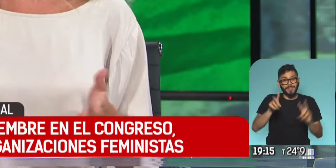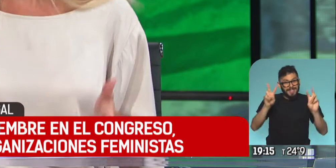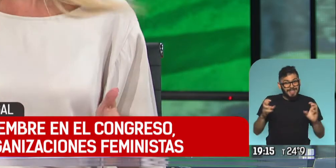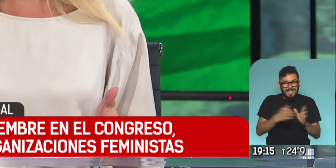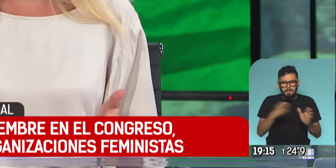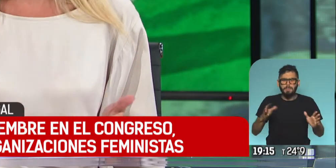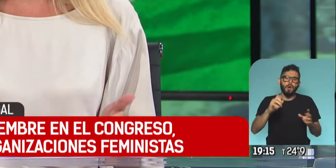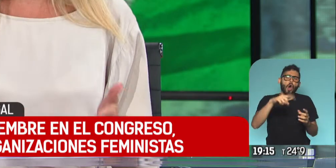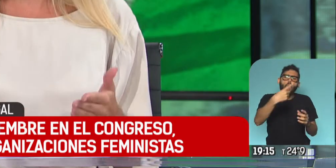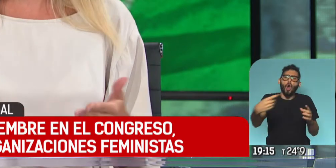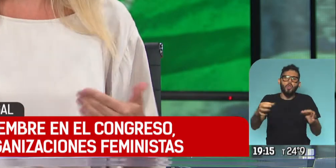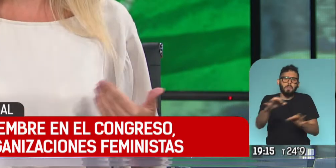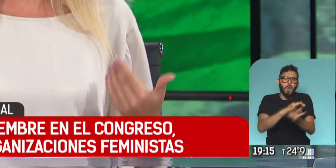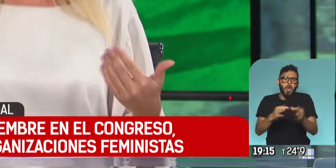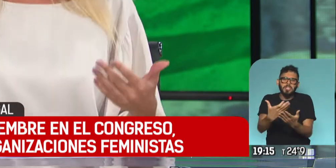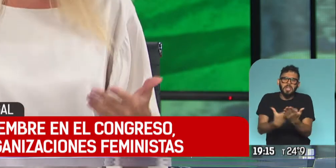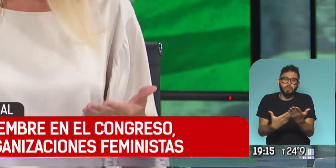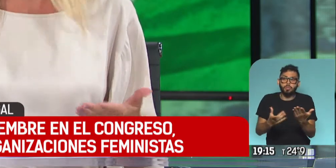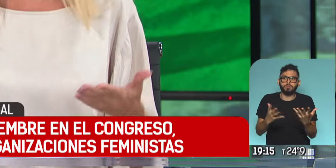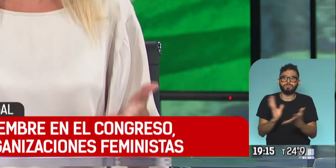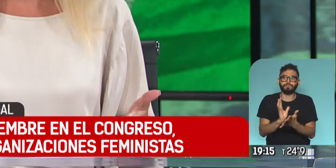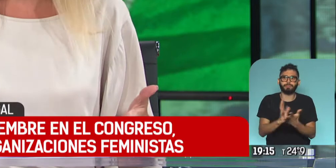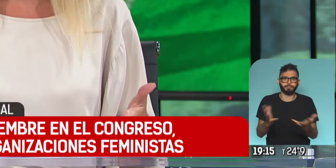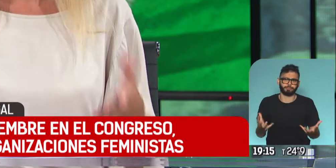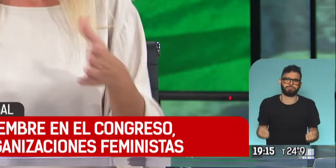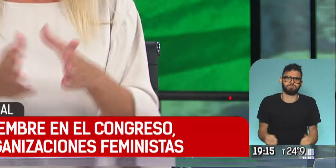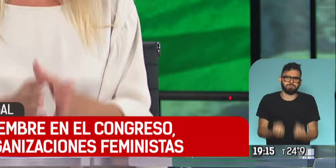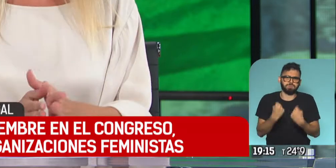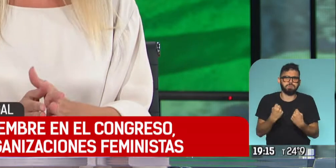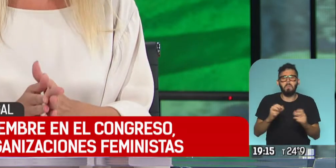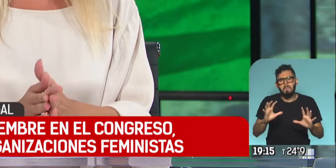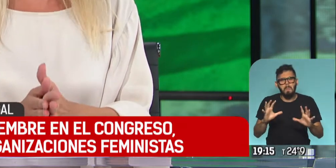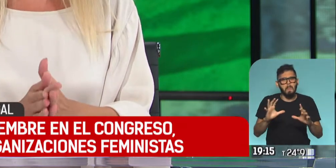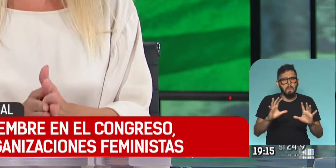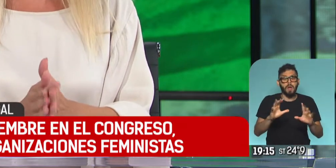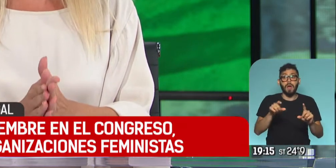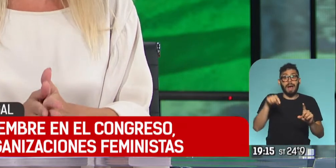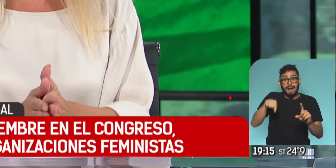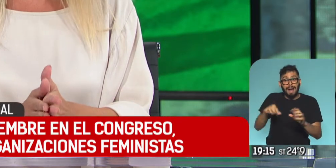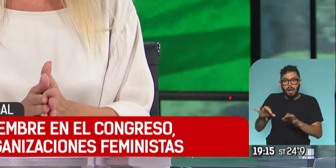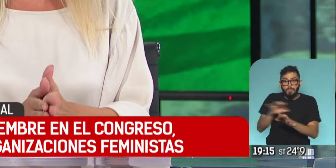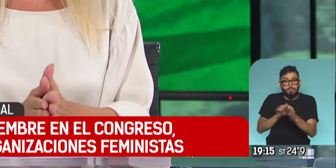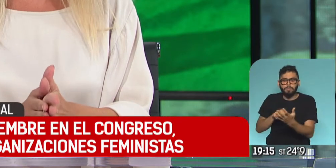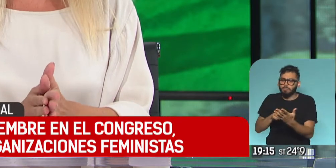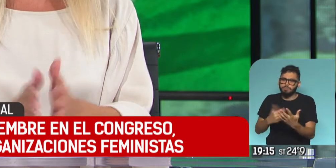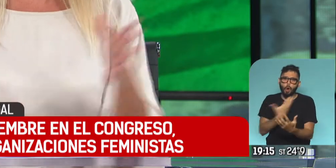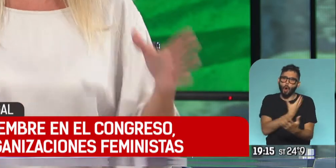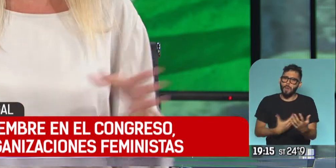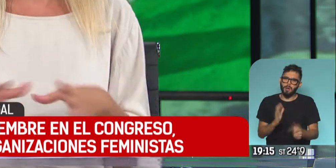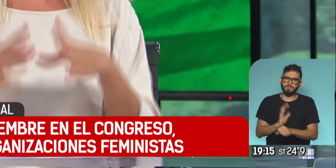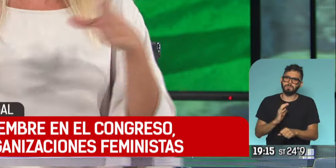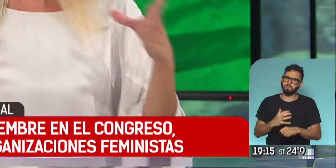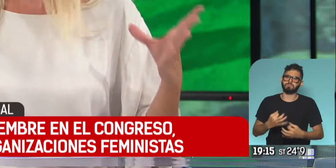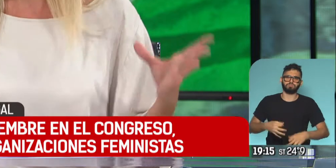a diferencia de otros proyectos que tal vez no se les dio el mismo empeño, la misma fuerza, el gobierno realmente se puso al hombro este tema. Y cuando